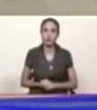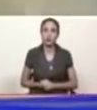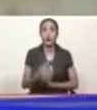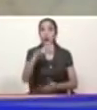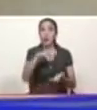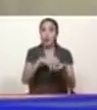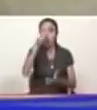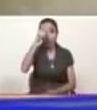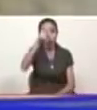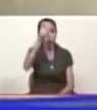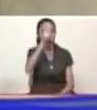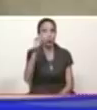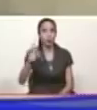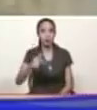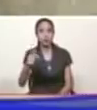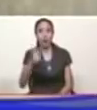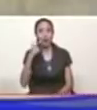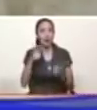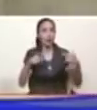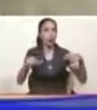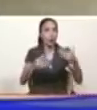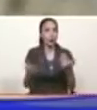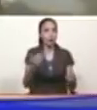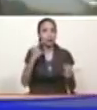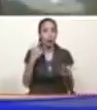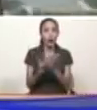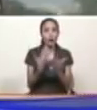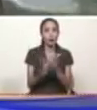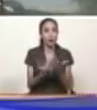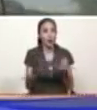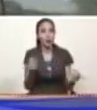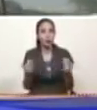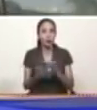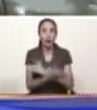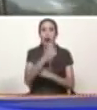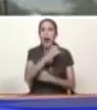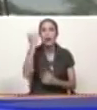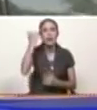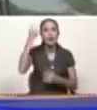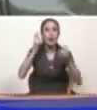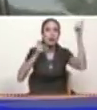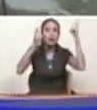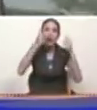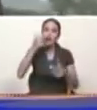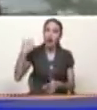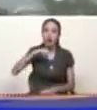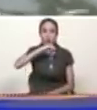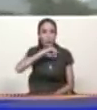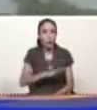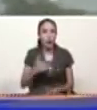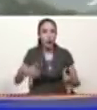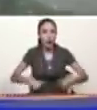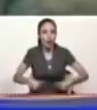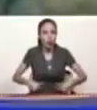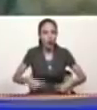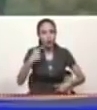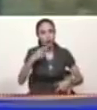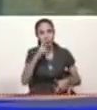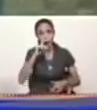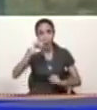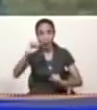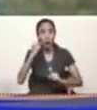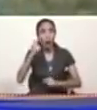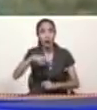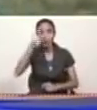aquí estamos la cooperación dando resultados estos son los sueños de Hugo Chávez este es el gran esfuerzo de Nicolás Maduro como presidente y aquí en